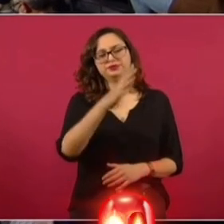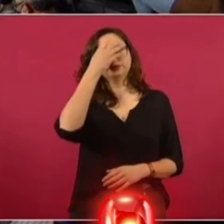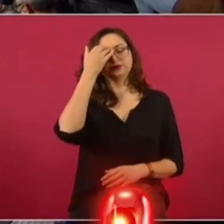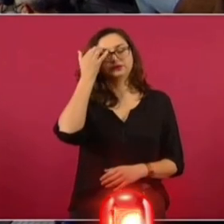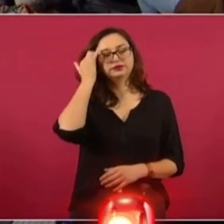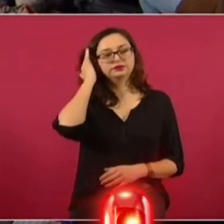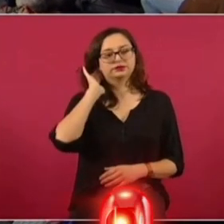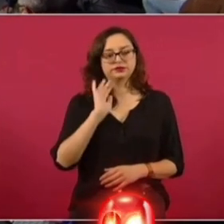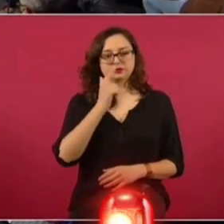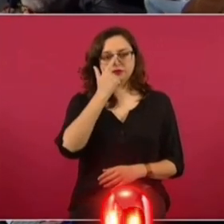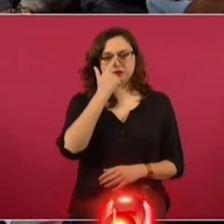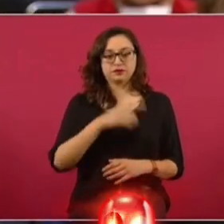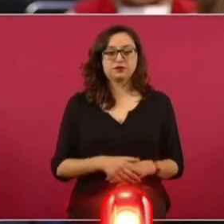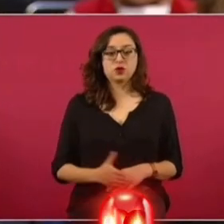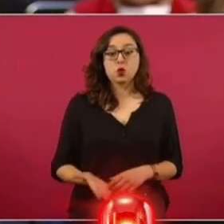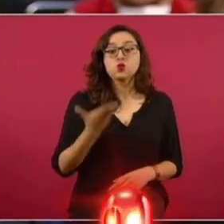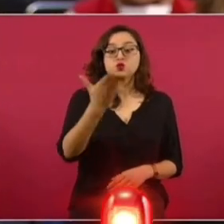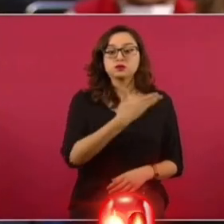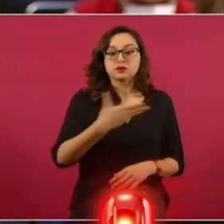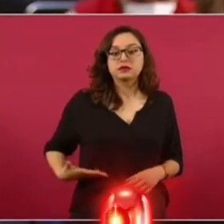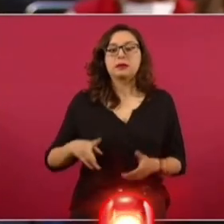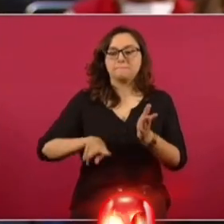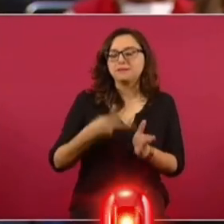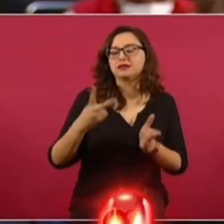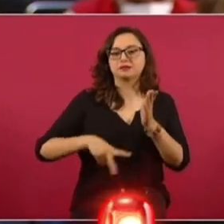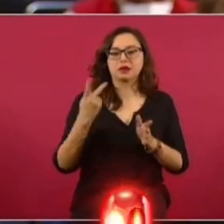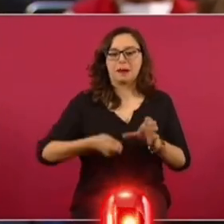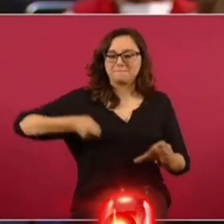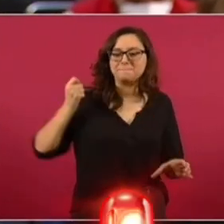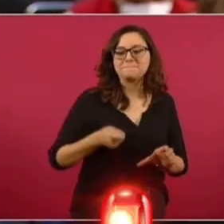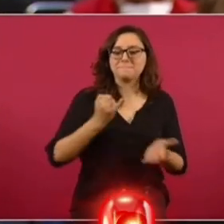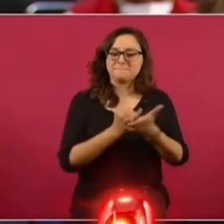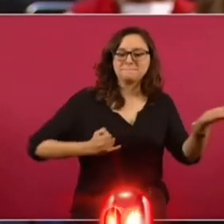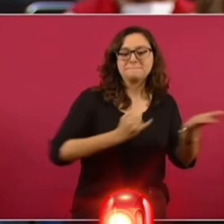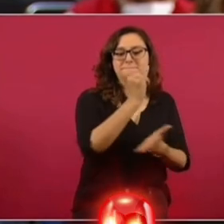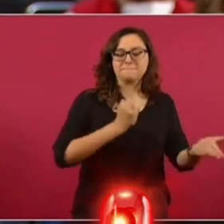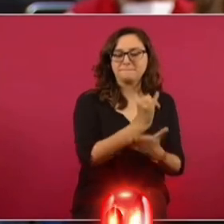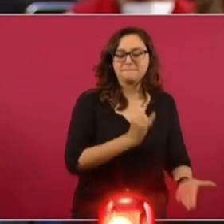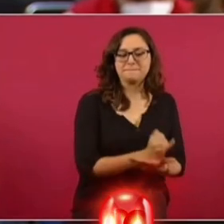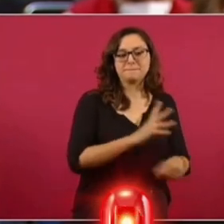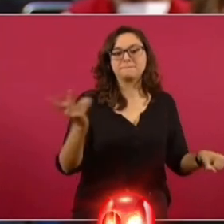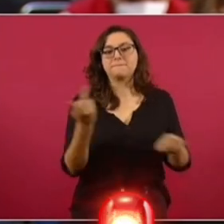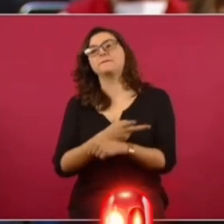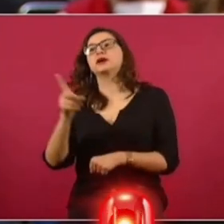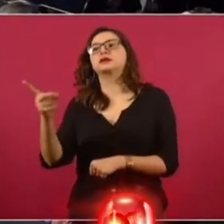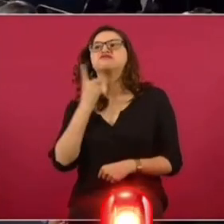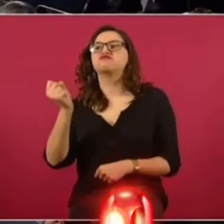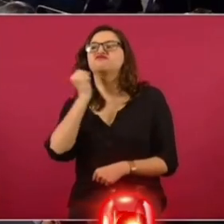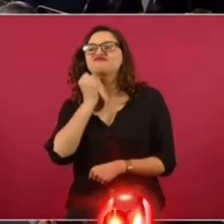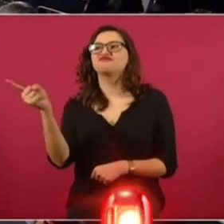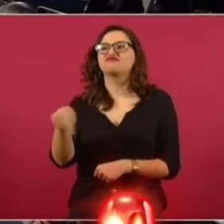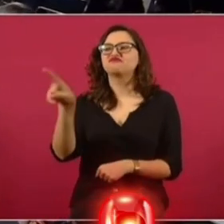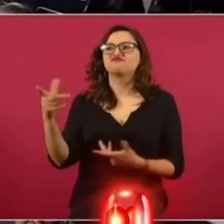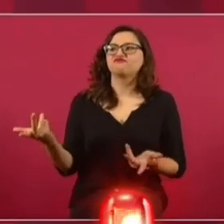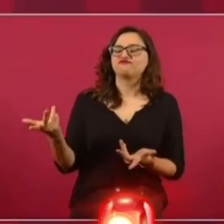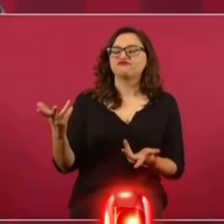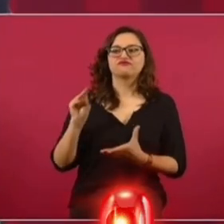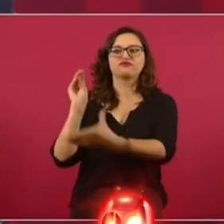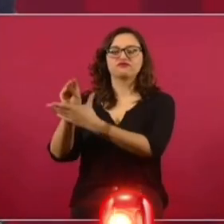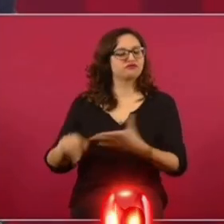tipo de decisiones mediante decretos o acuerdos y no por la vía, por ejemplo, del legislativo? ¿Sí consideraría que es una ruta democrática? Sí,